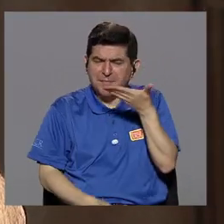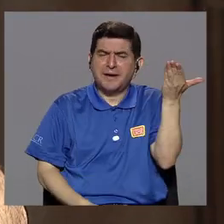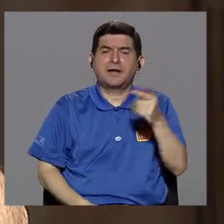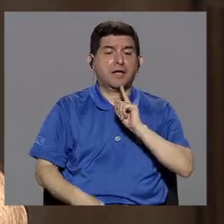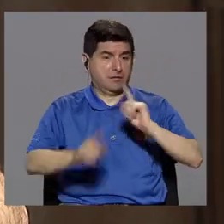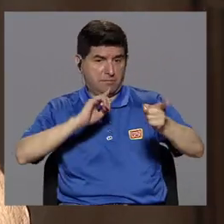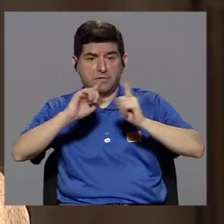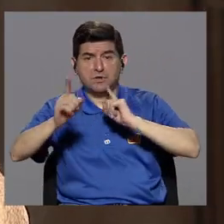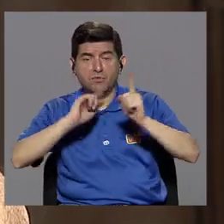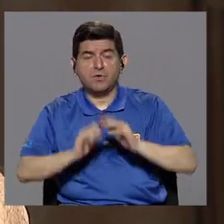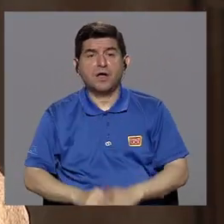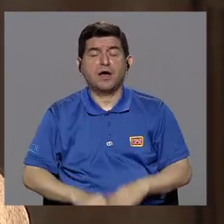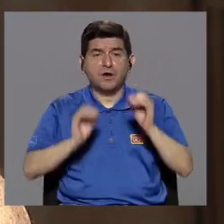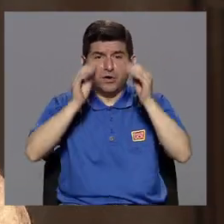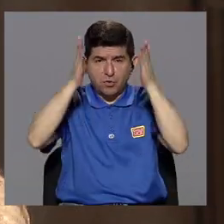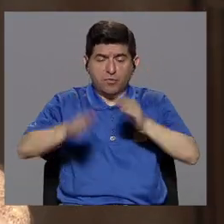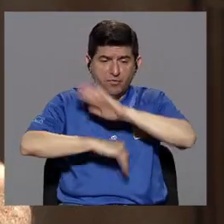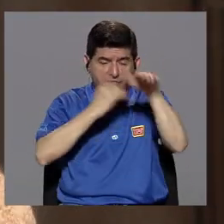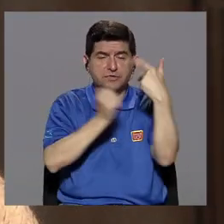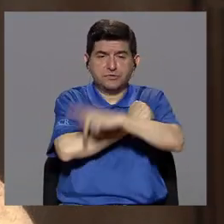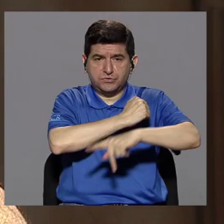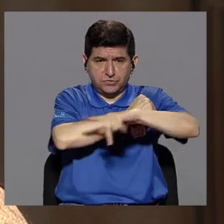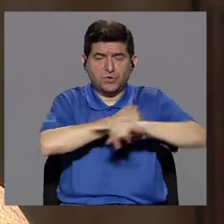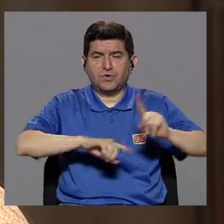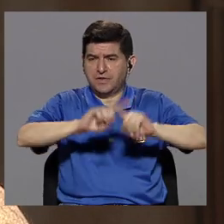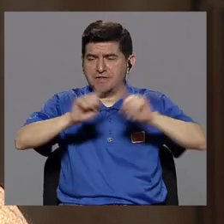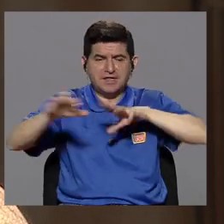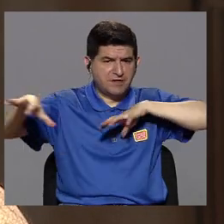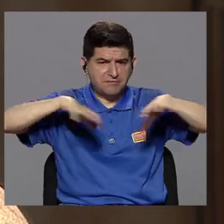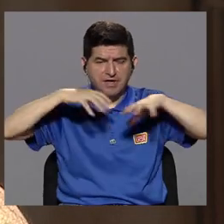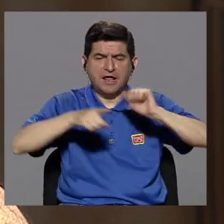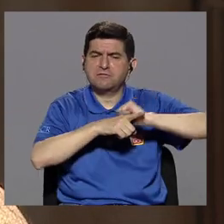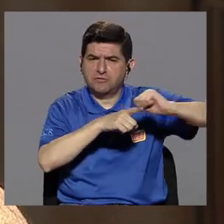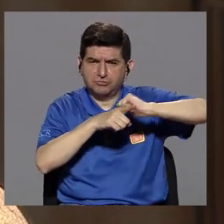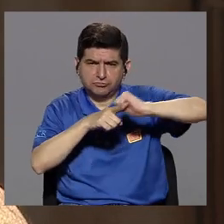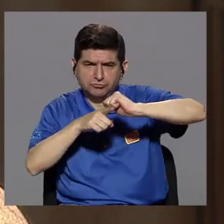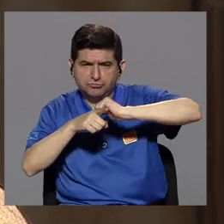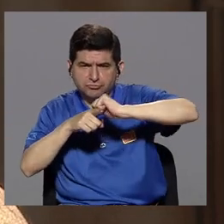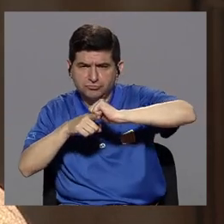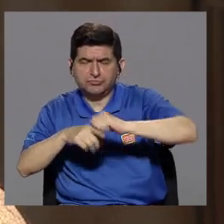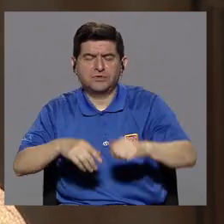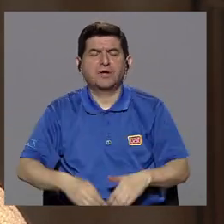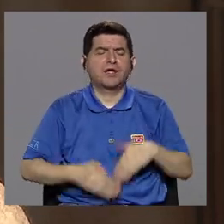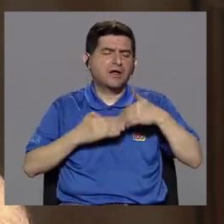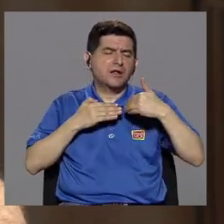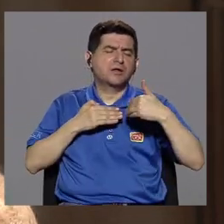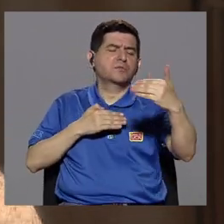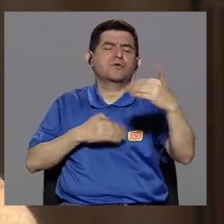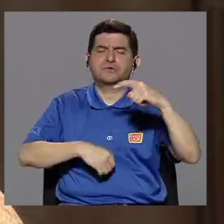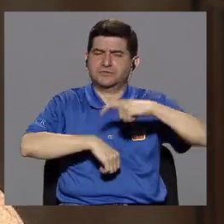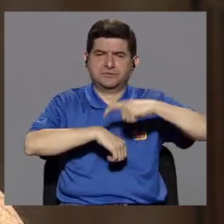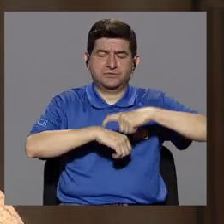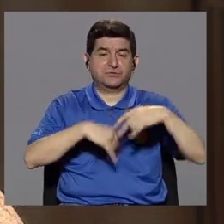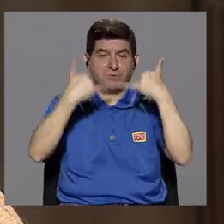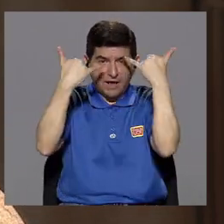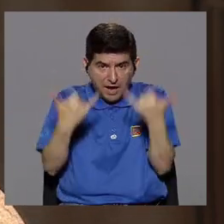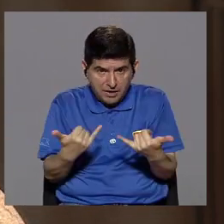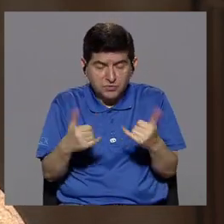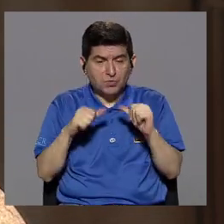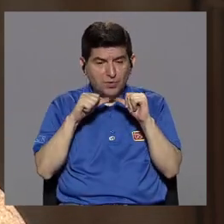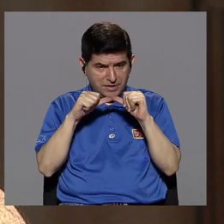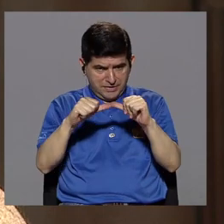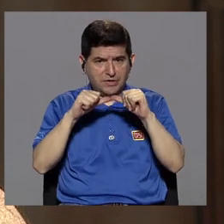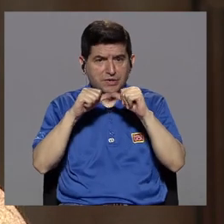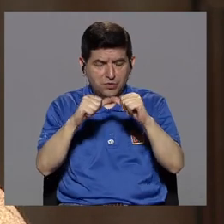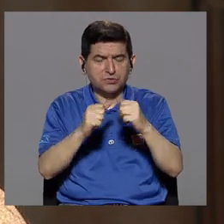en educadores de todo el país para distintas actividades de capacitación a lo largo de los años y actualmente seguimos en esa colaboración